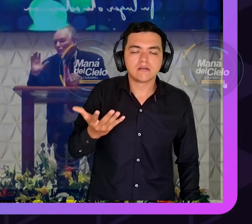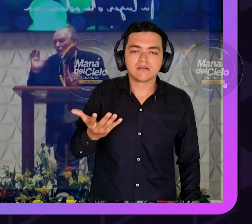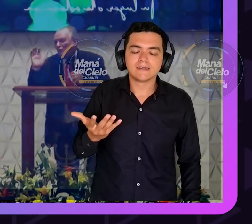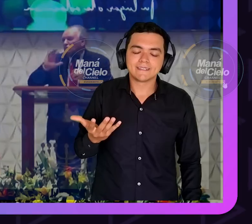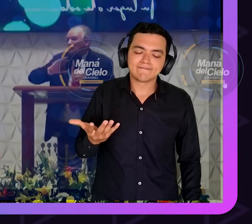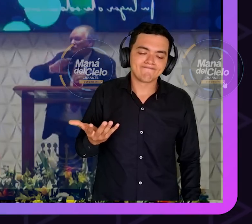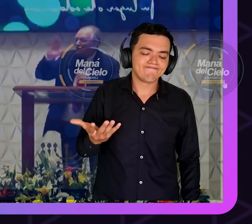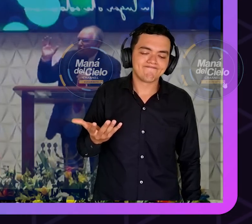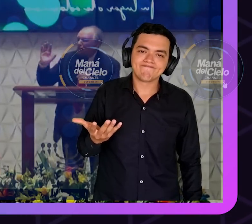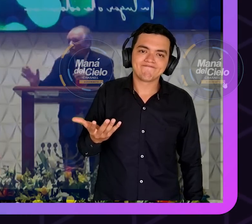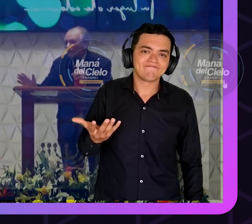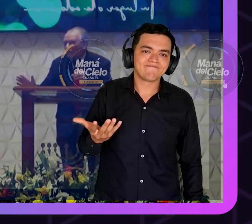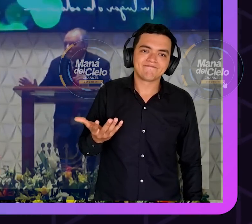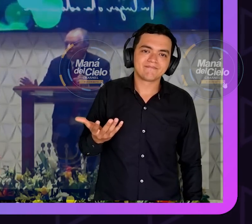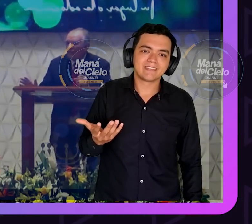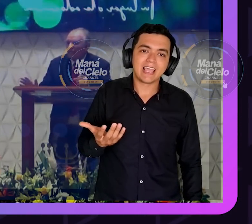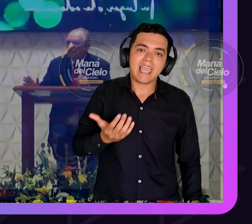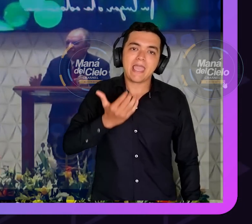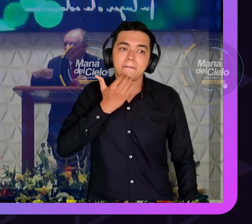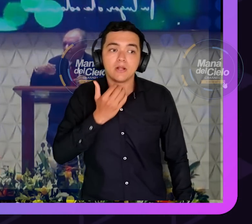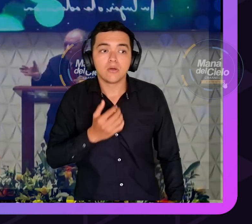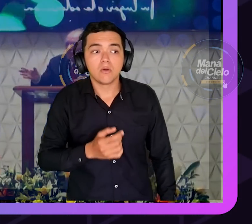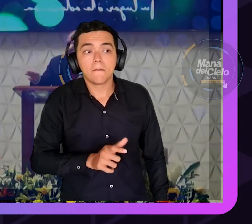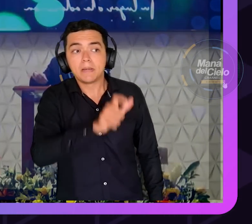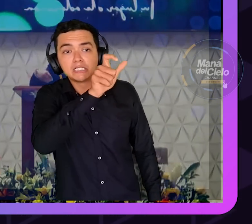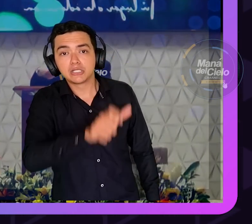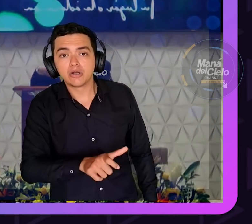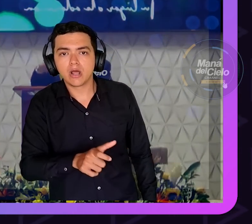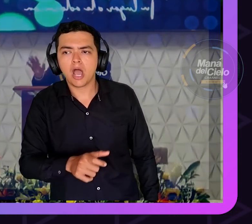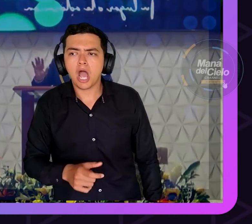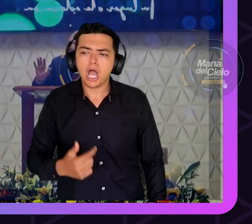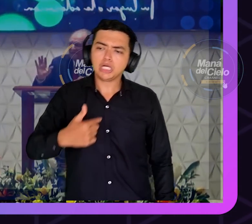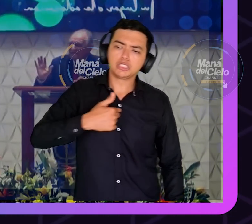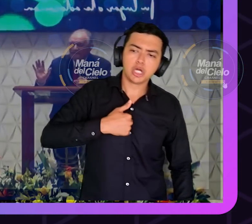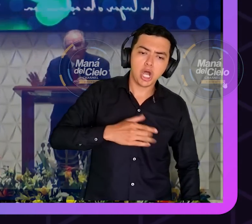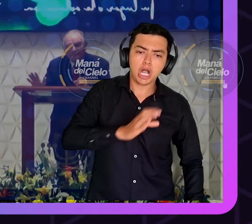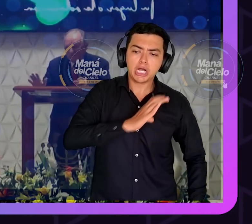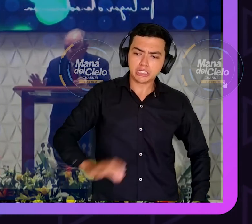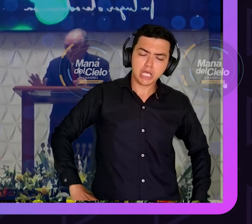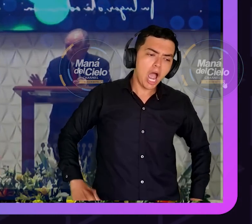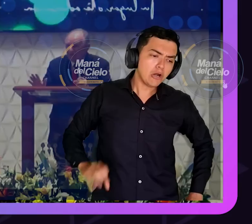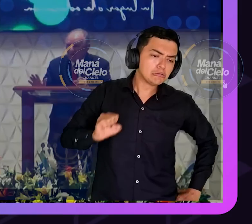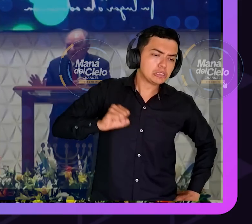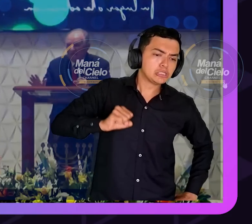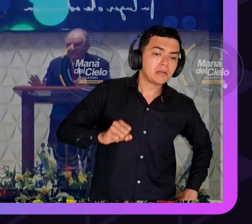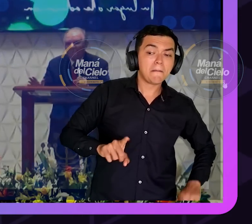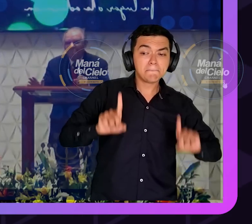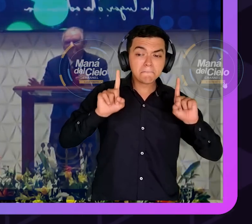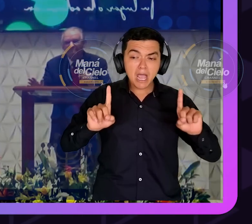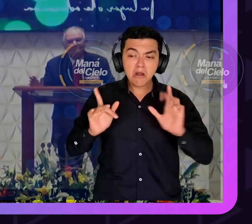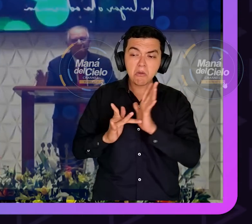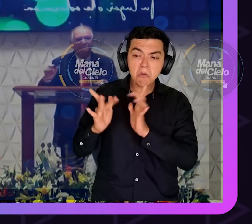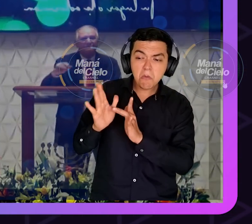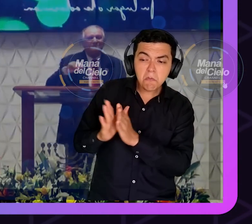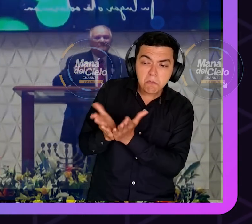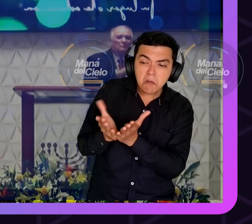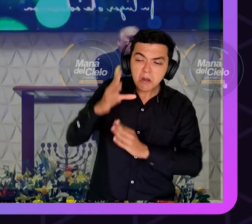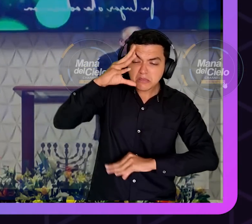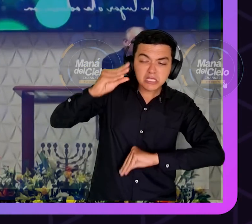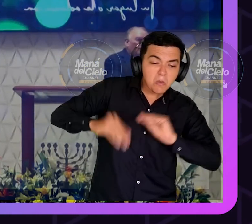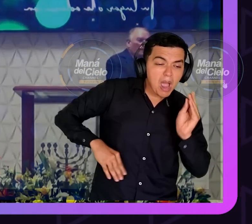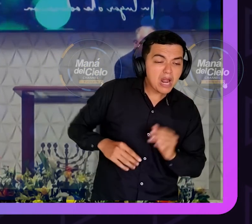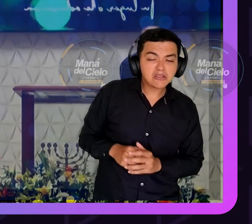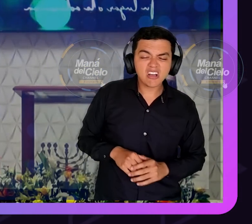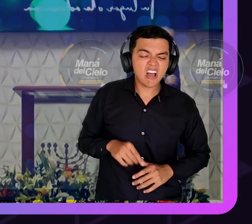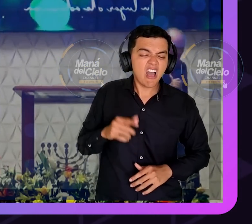pero no no estoy de acuerdo con tal cosa no estoy de acuerdo con otro no me parece pues si no te parece hay una